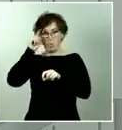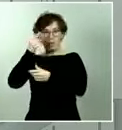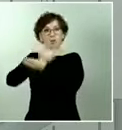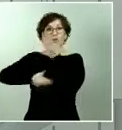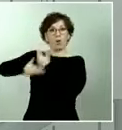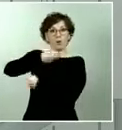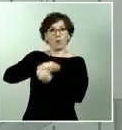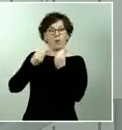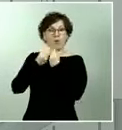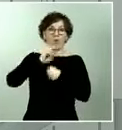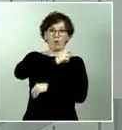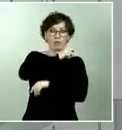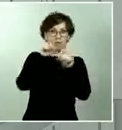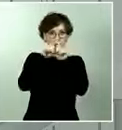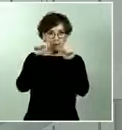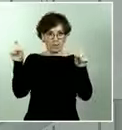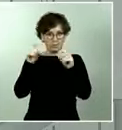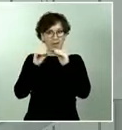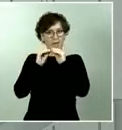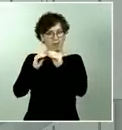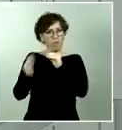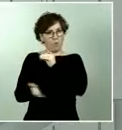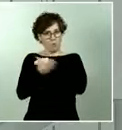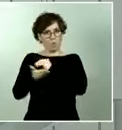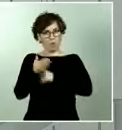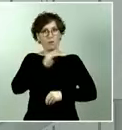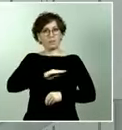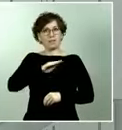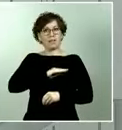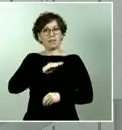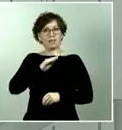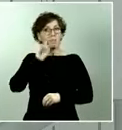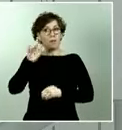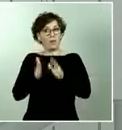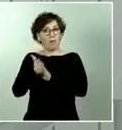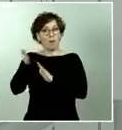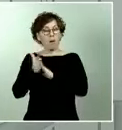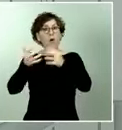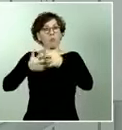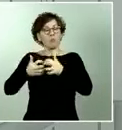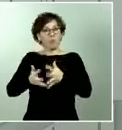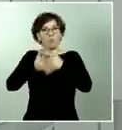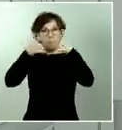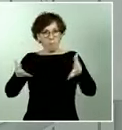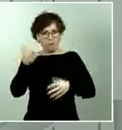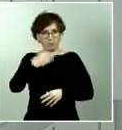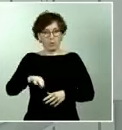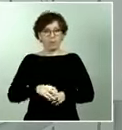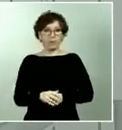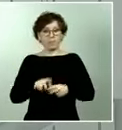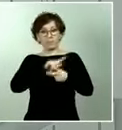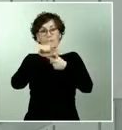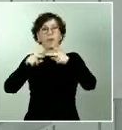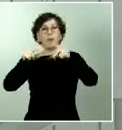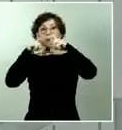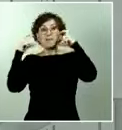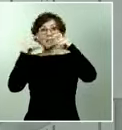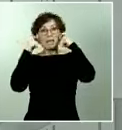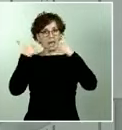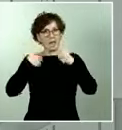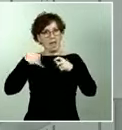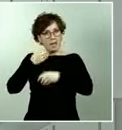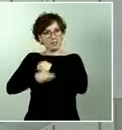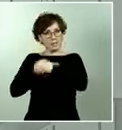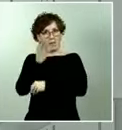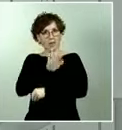incluso parece que puede aumentar todavía más la producción de estos equipos en materia de mascarillas ya hay producción nacional de este producto y se ha